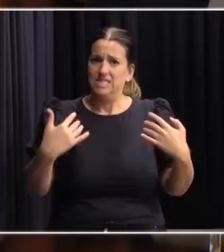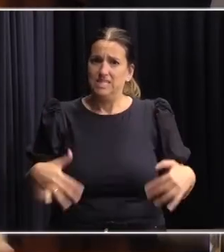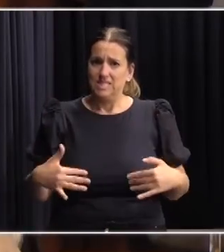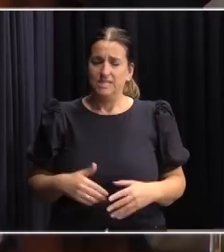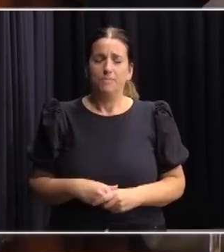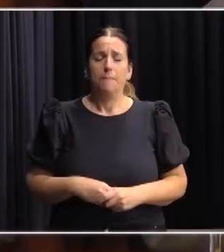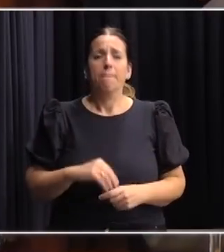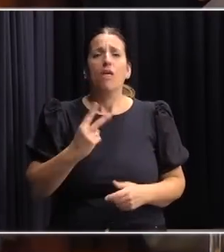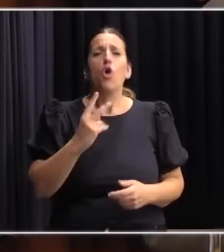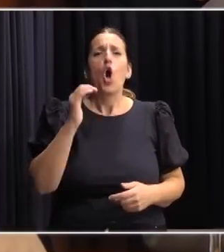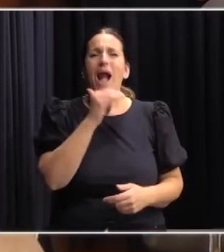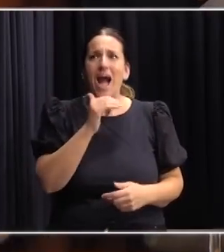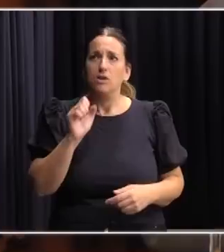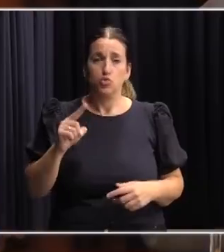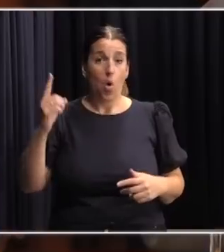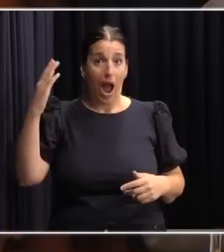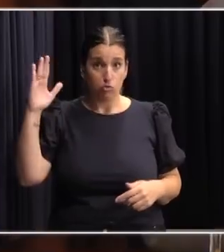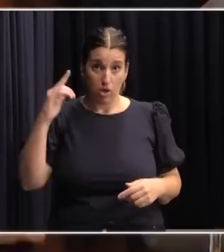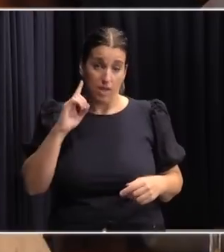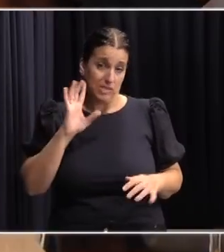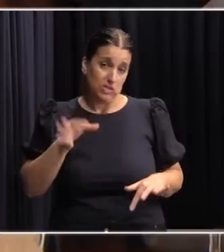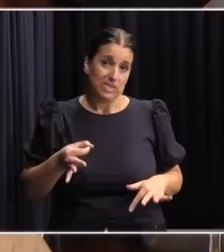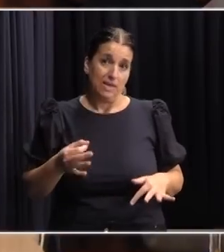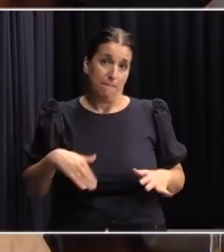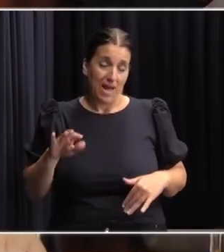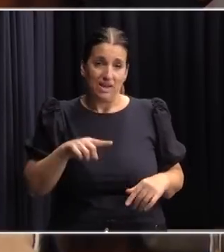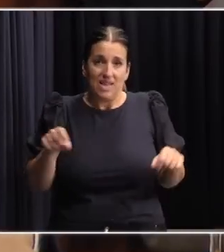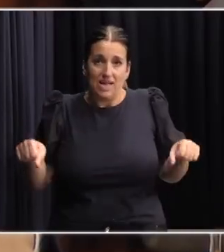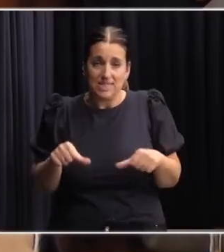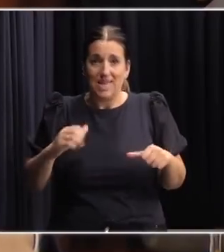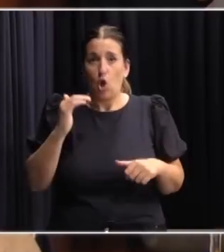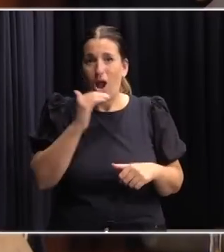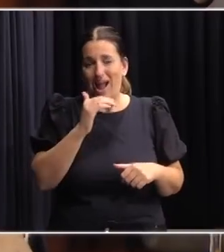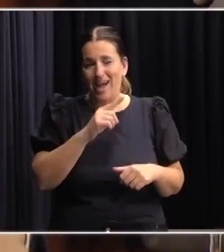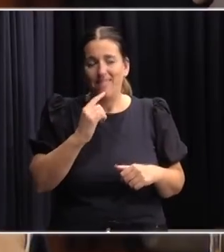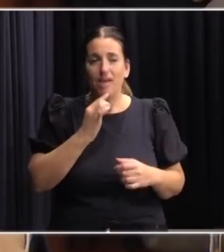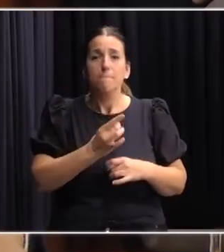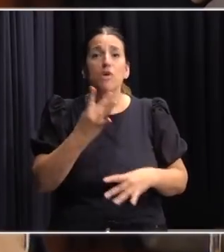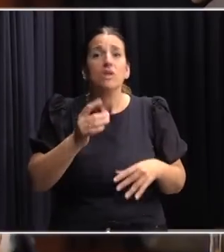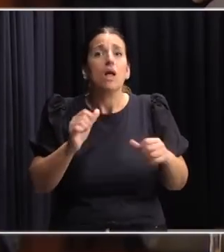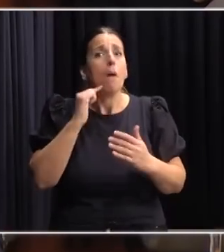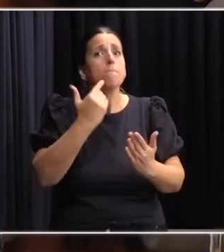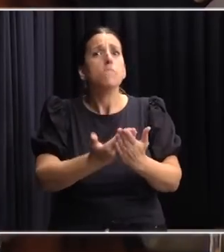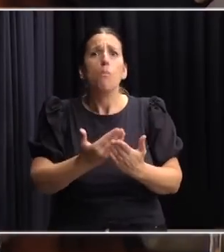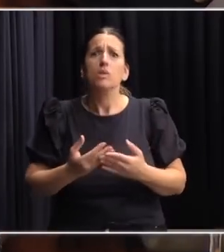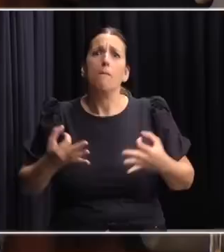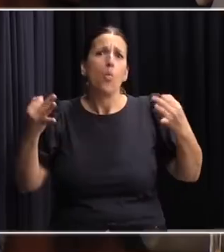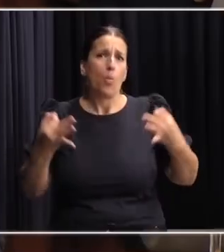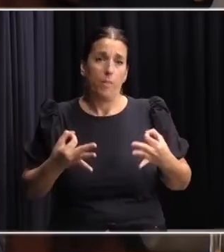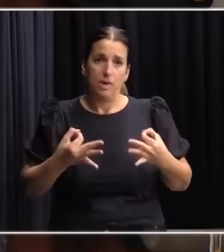Las dos cajas, sus autoridades, yo estoy más enterado de lo que está haciendo la caja de profesionales, están haciendo propuestas muy serias.